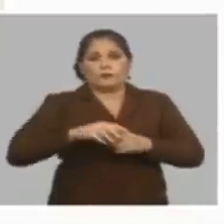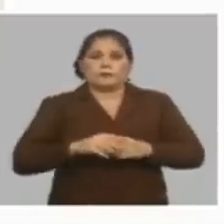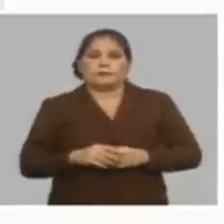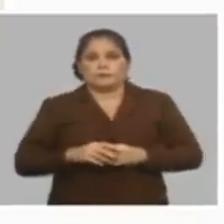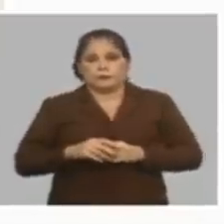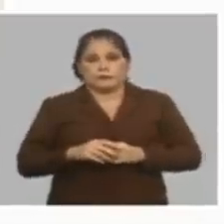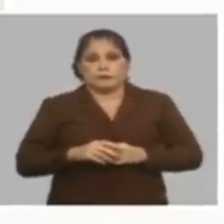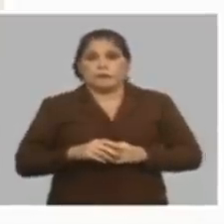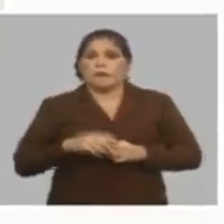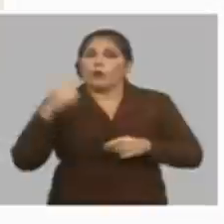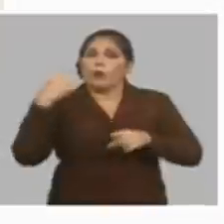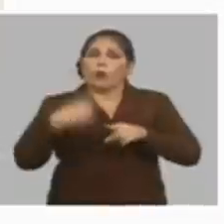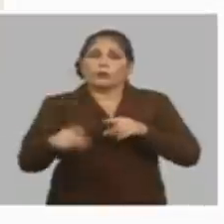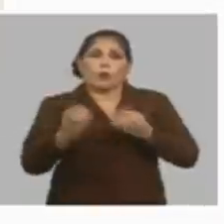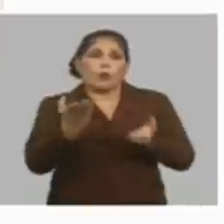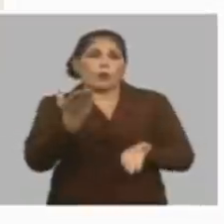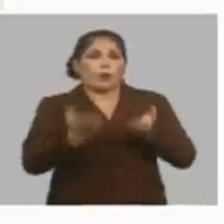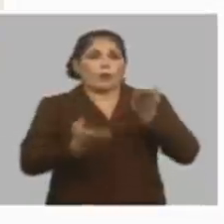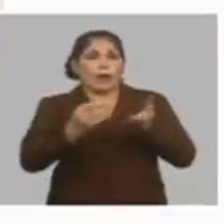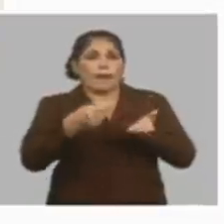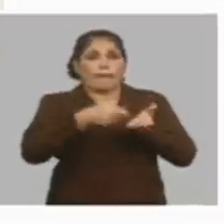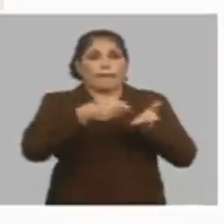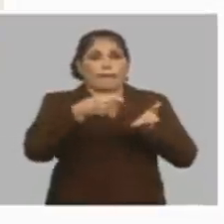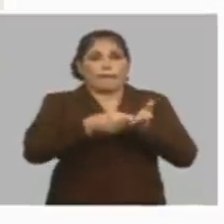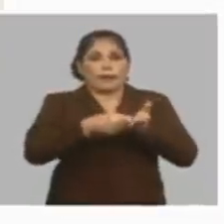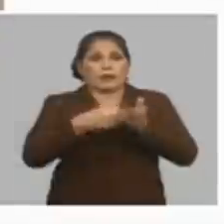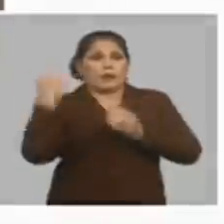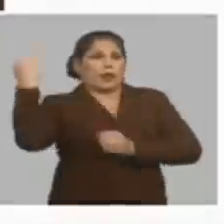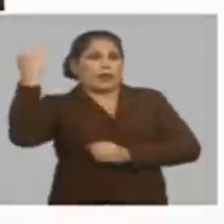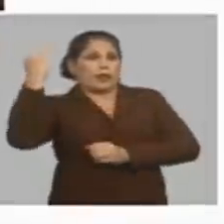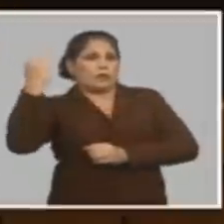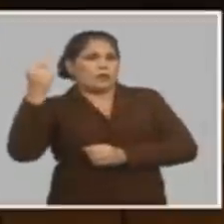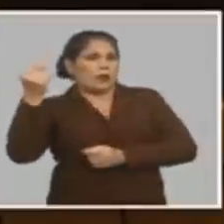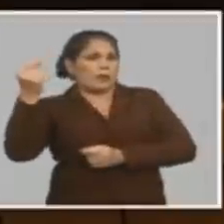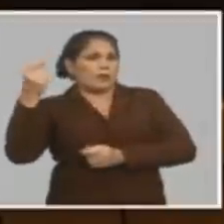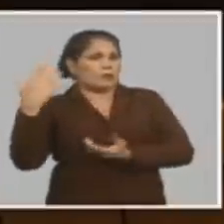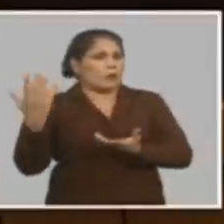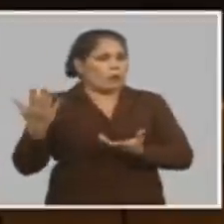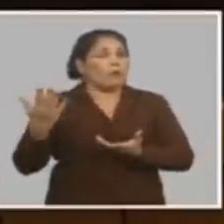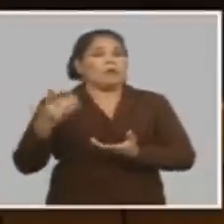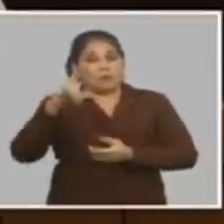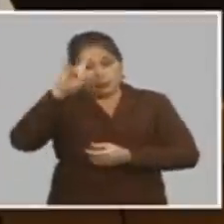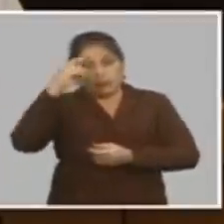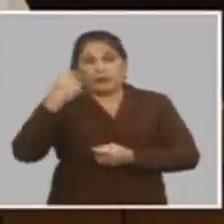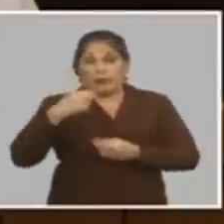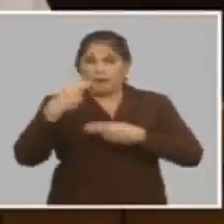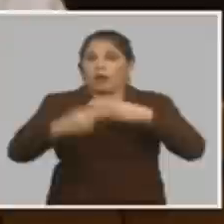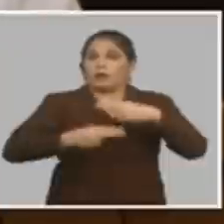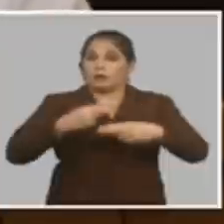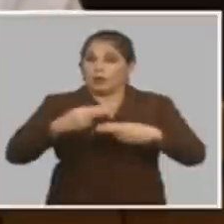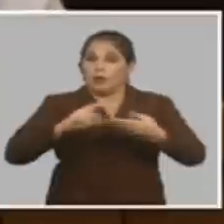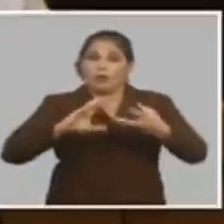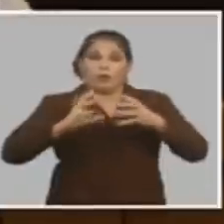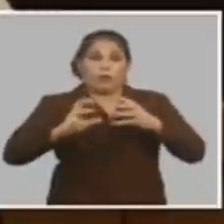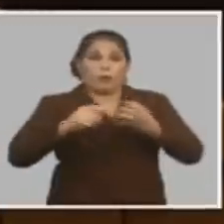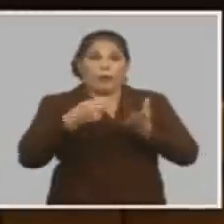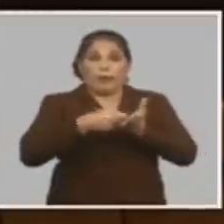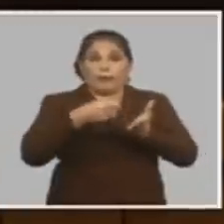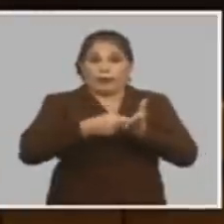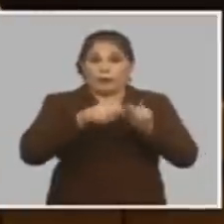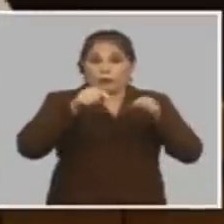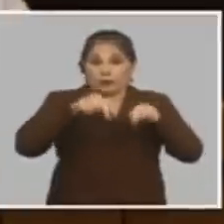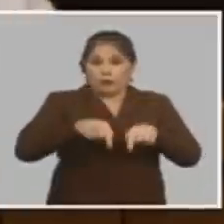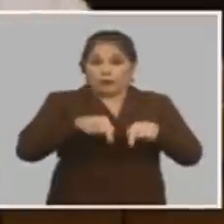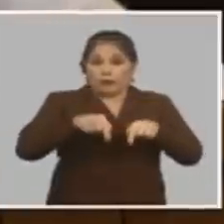de que hay que comparar los precios con el mercado internacional yo creo que sí que hay que hacer la formación de precios